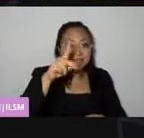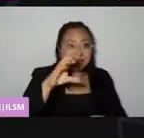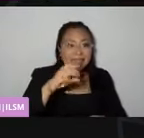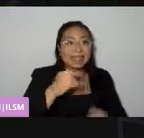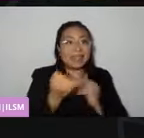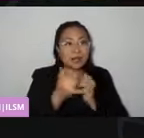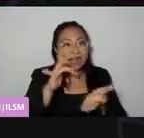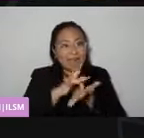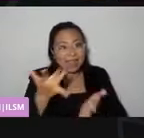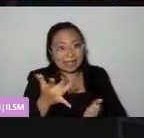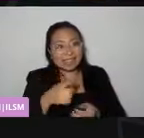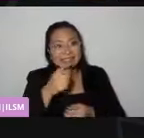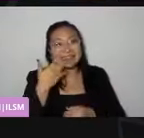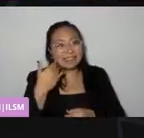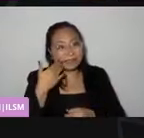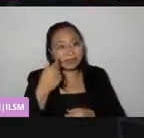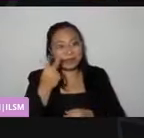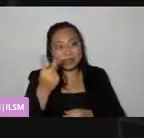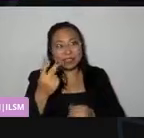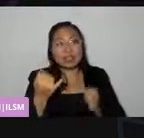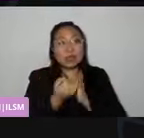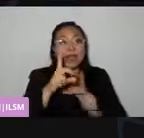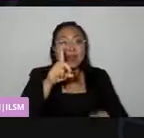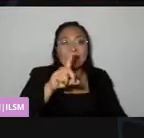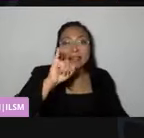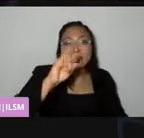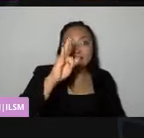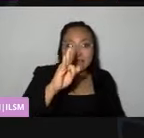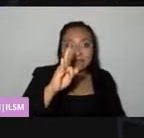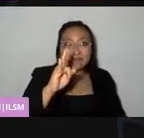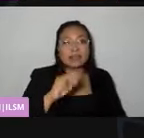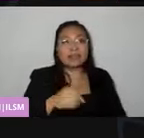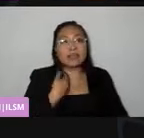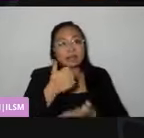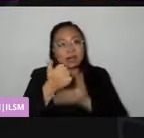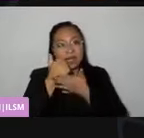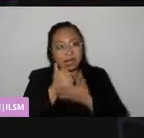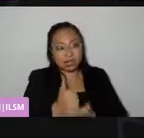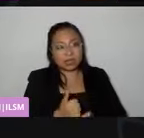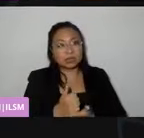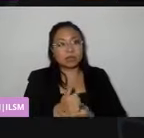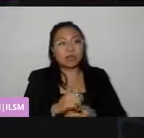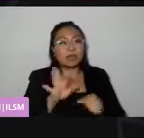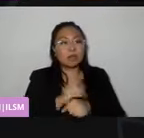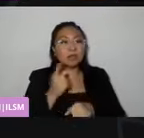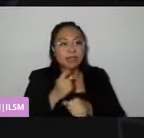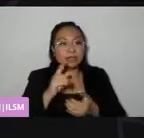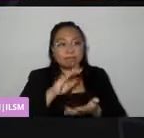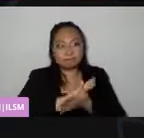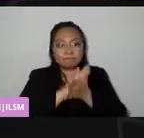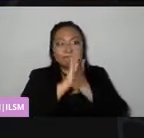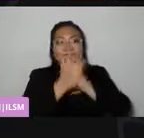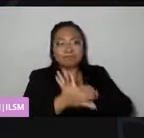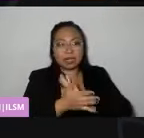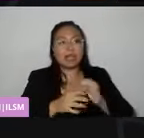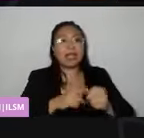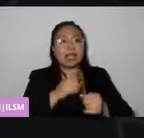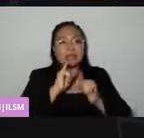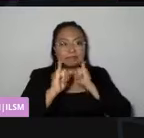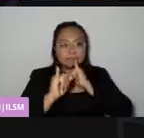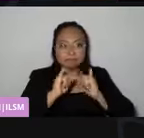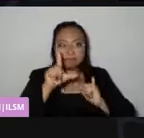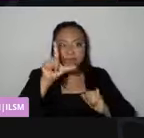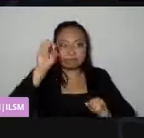gracias, muy amables, y al DIC de la Ciudad de México, por el servicio de interpretación de lengua de señas